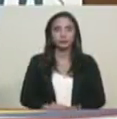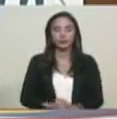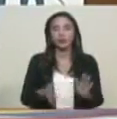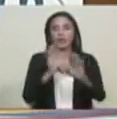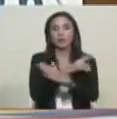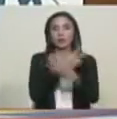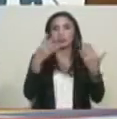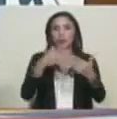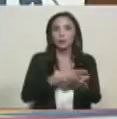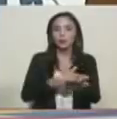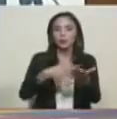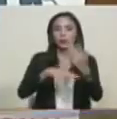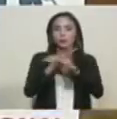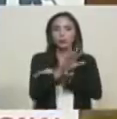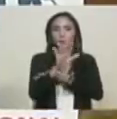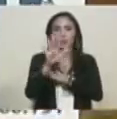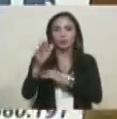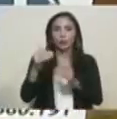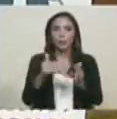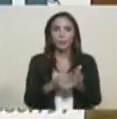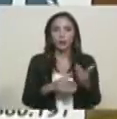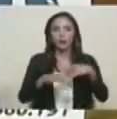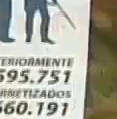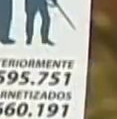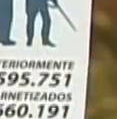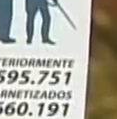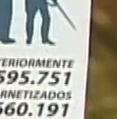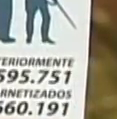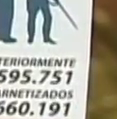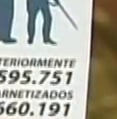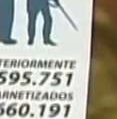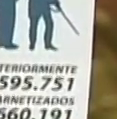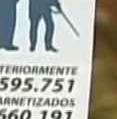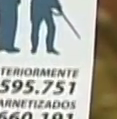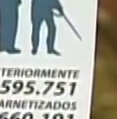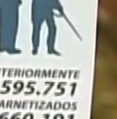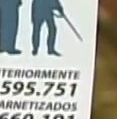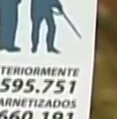17 millones 255 mil 942 compatriotas.